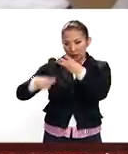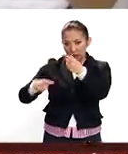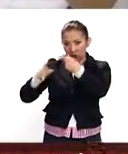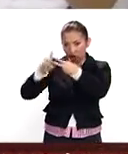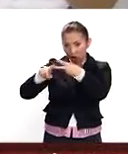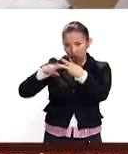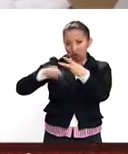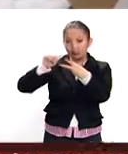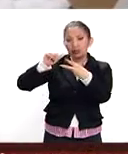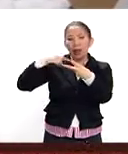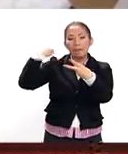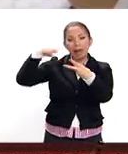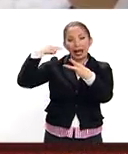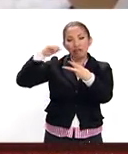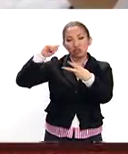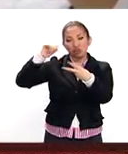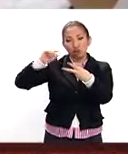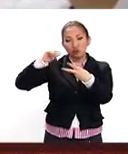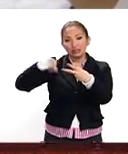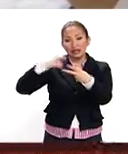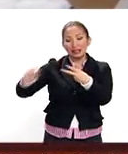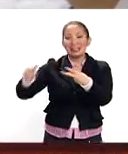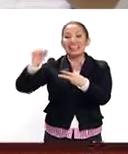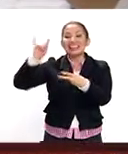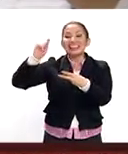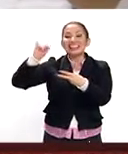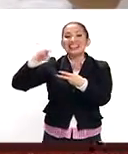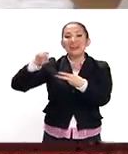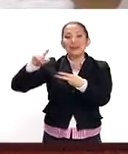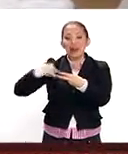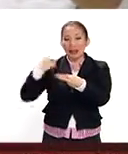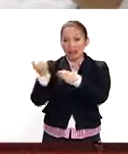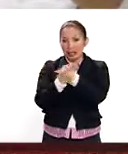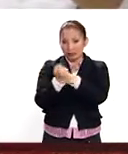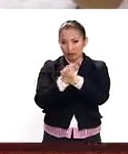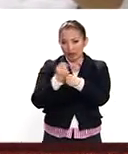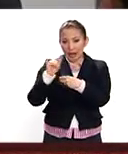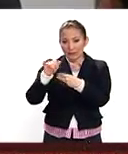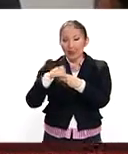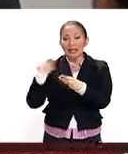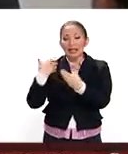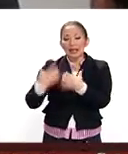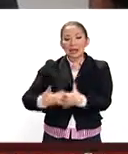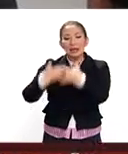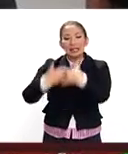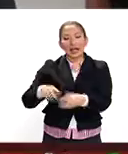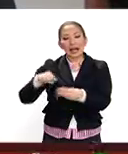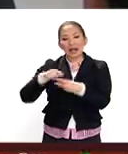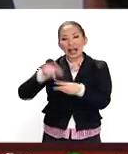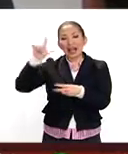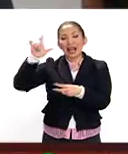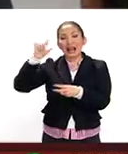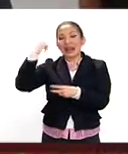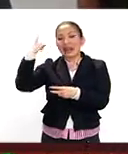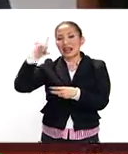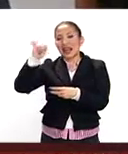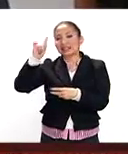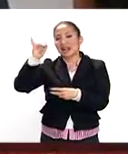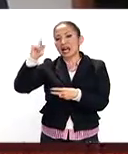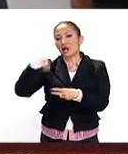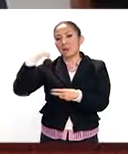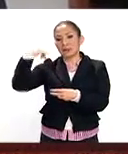dos en Antón Lizardo, Veracruz, la Escuela de Intendencia Naval, Electrónica Naval y la Escuela de Maquinaria Naval en Lázaro Cárdenas, Michoacán.